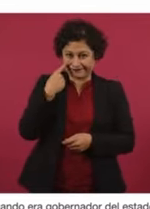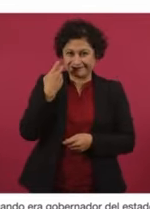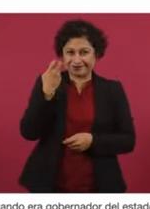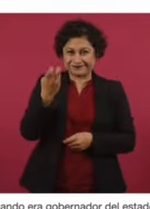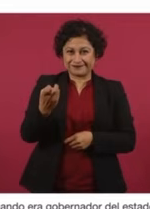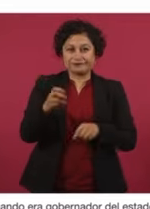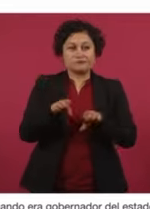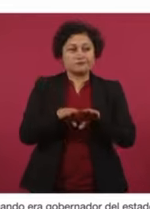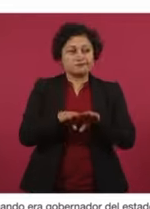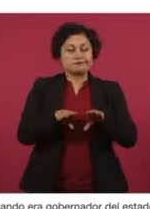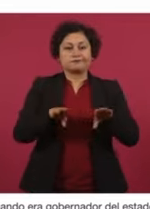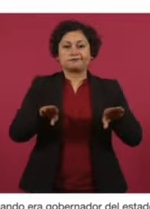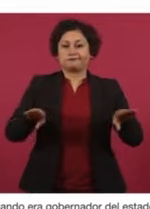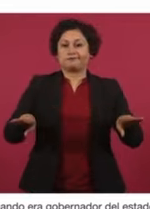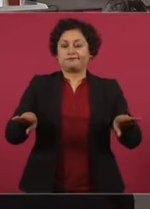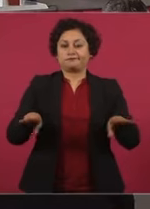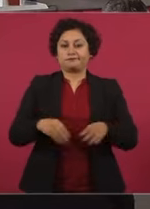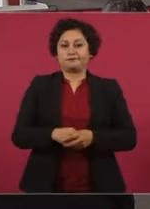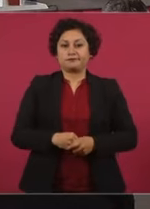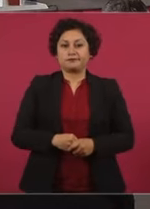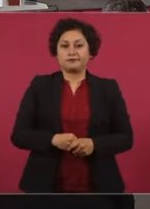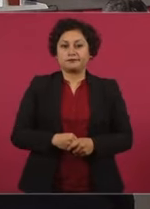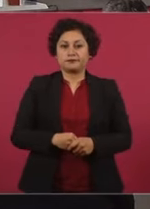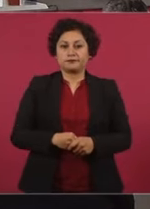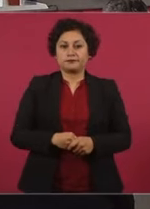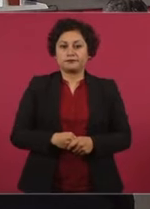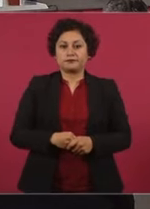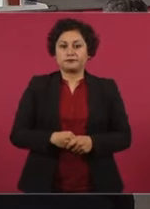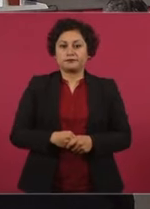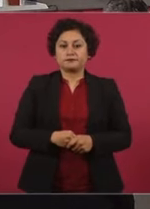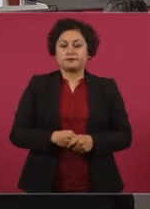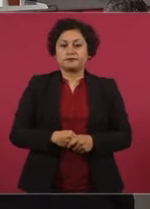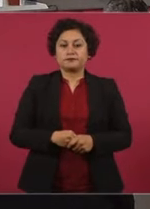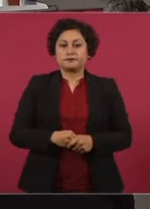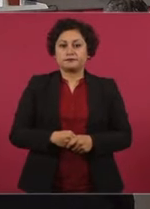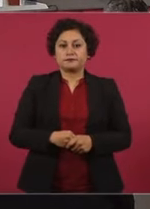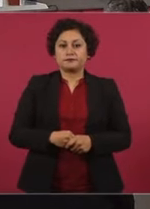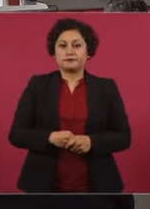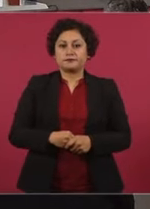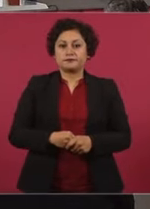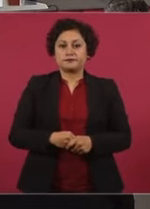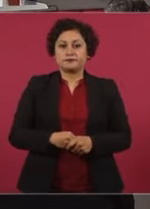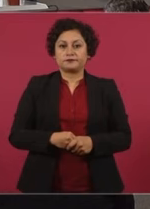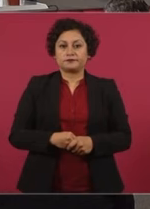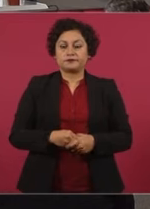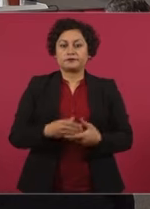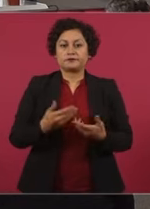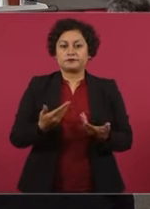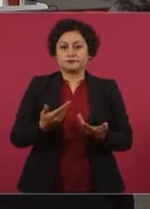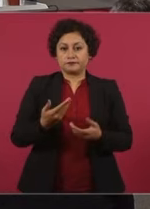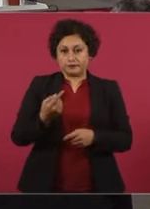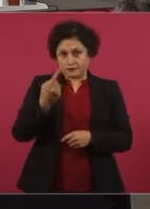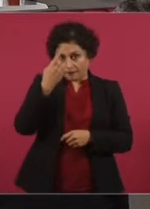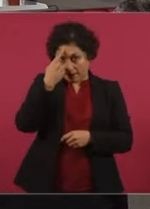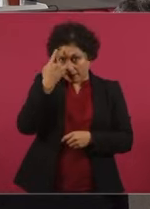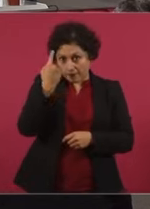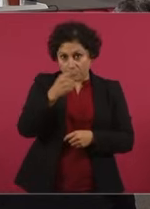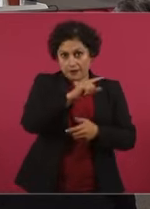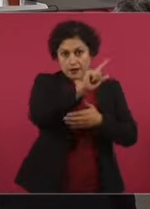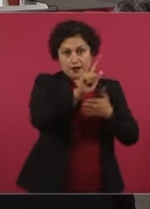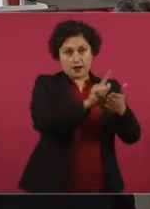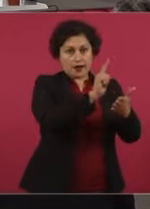que proporciona la retribución que la ley